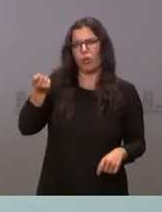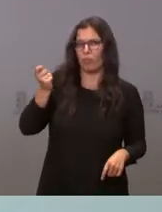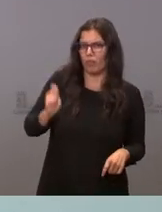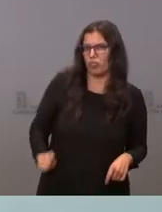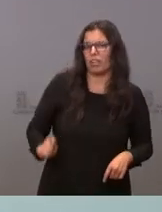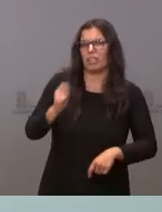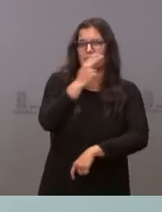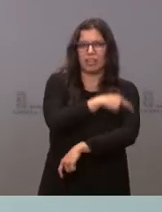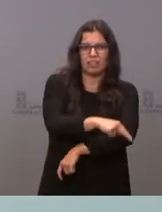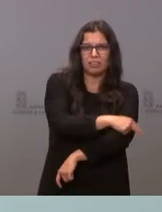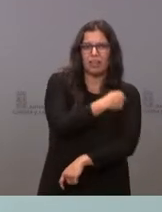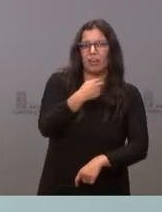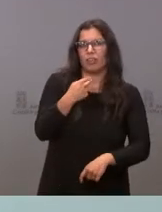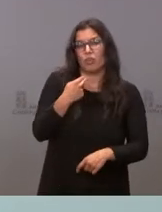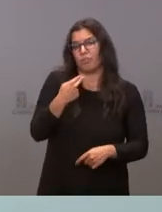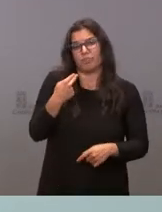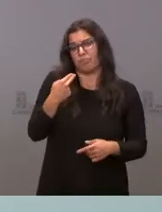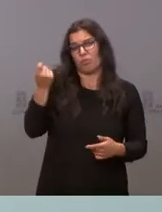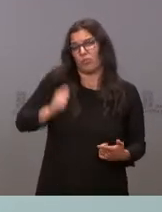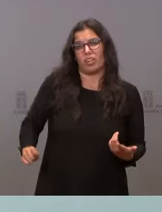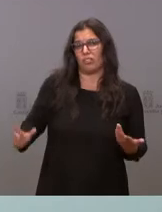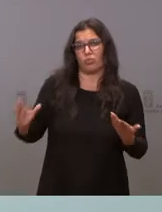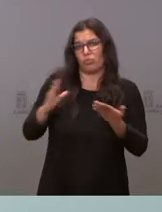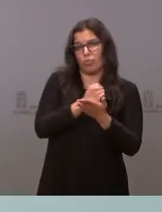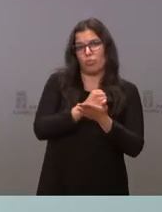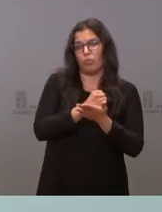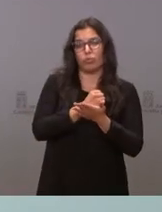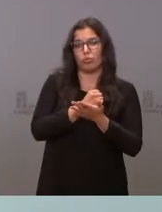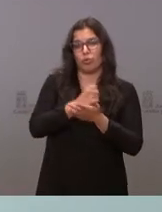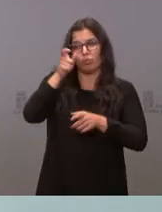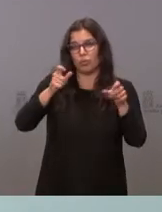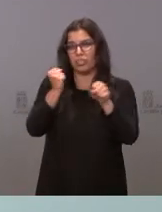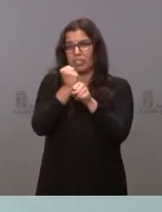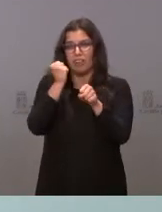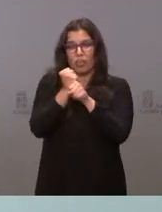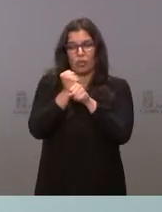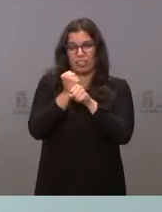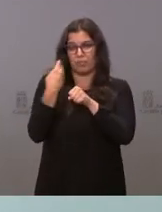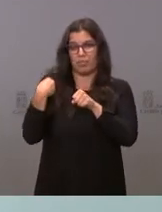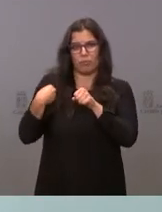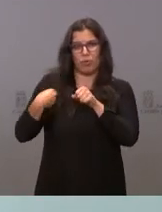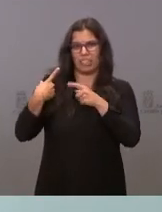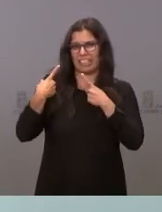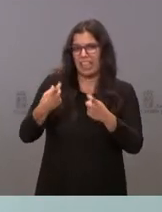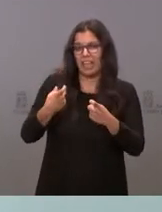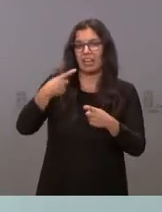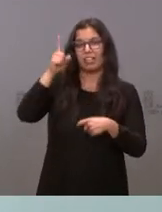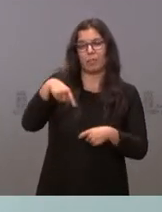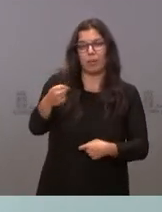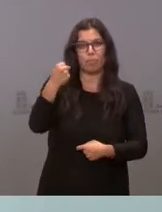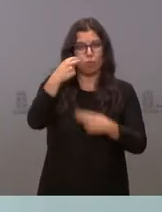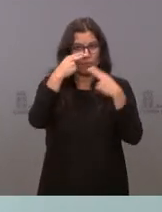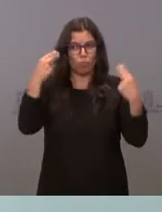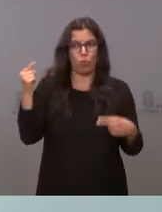sanitarios, hoy, de todos los profesionales y de los trabajadores esenciales y también de los poderes públicos,